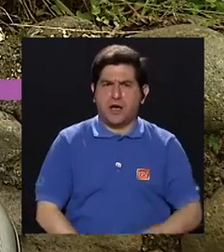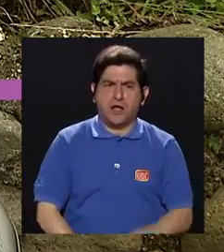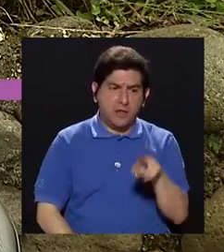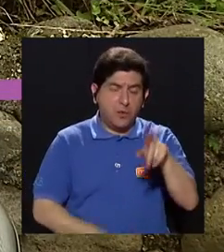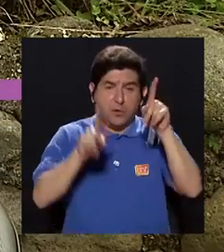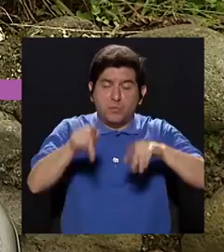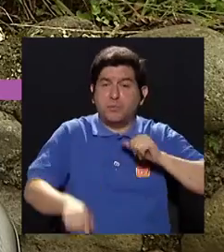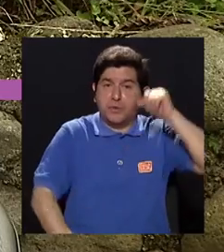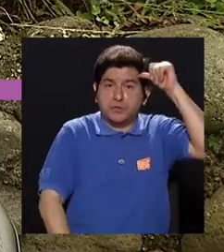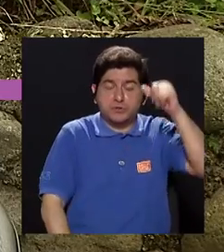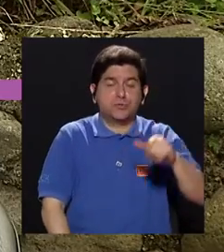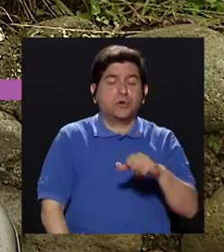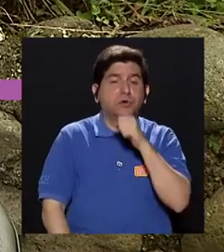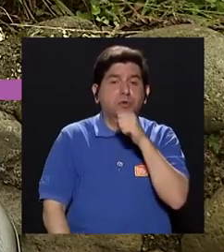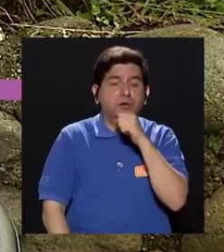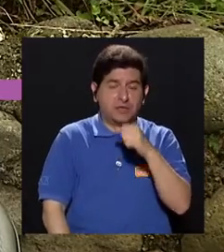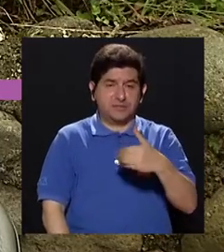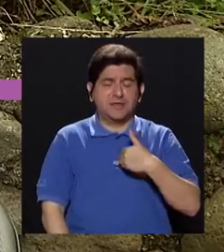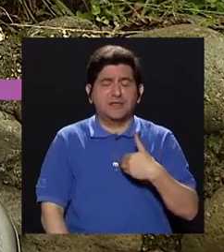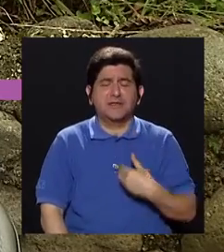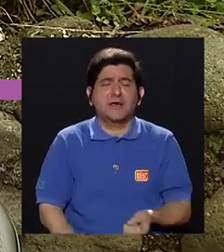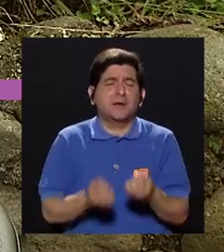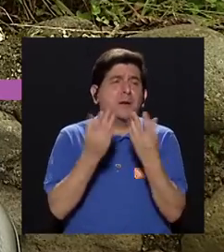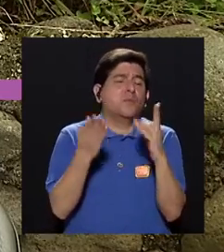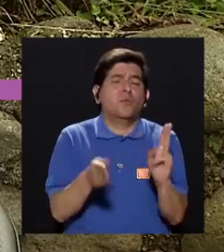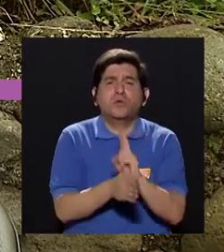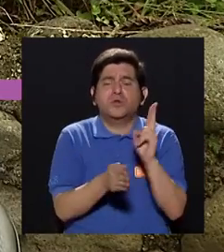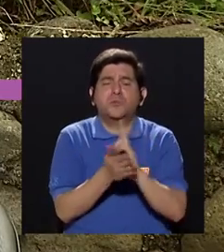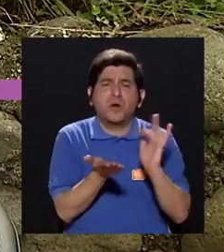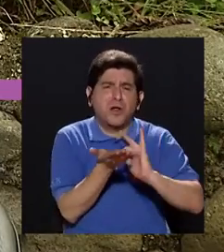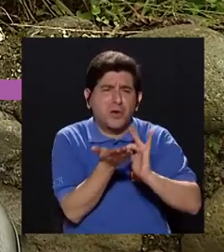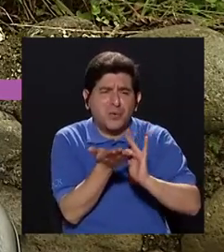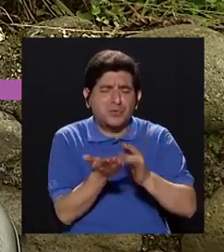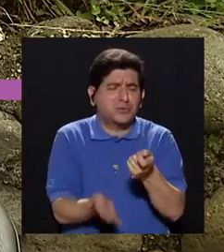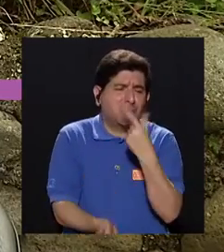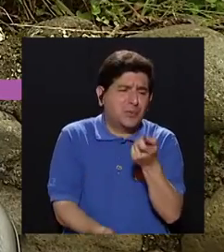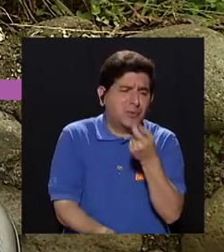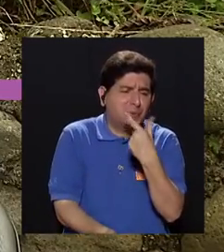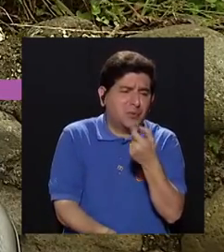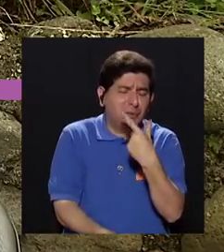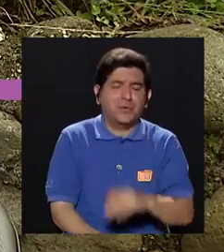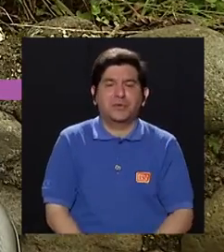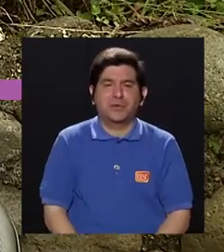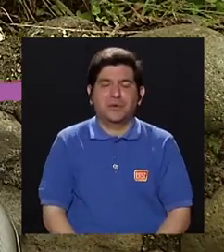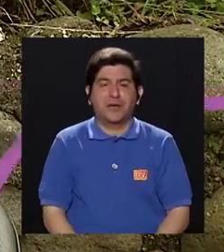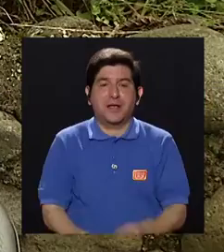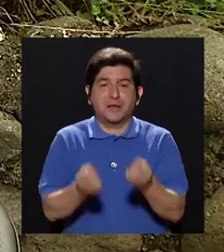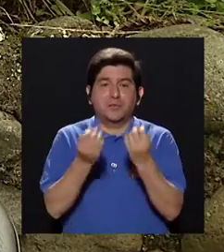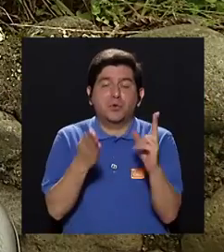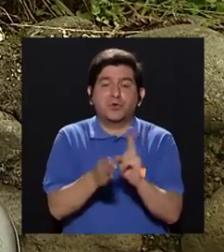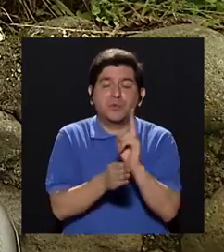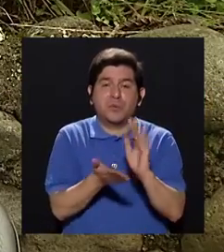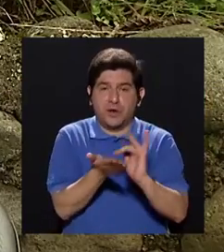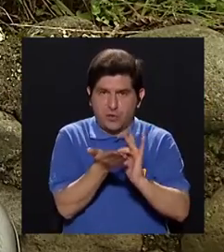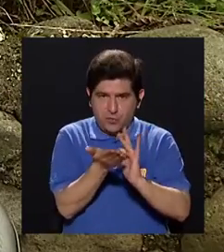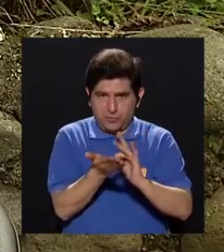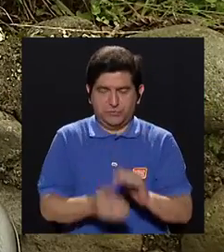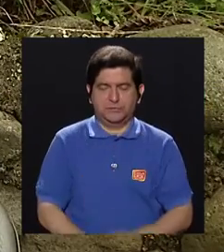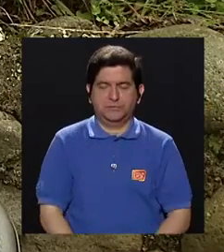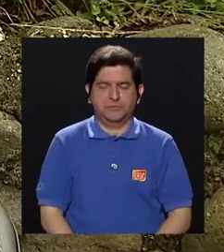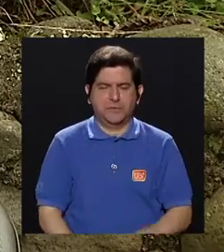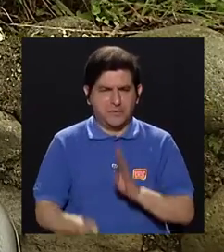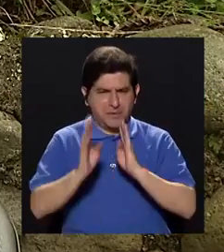las personas adultas mayores que tienen muchísimos medicamentos. Es una ingesta de muchos medicamentos, la polimedicación. Este es el concepto y para